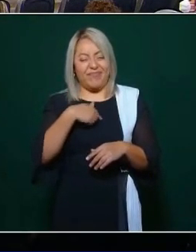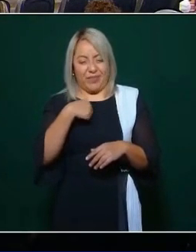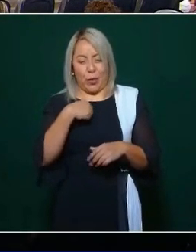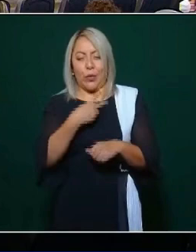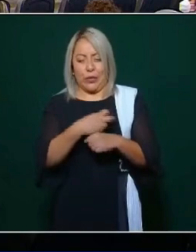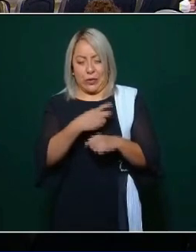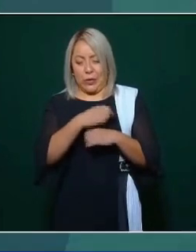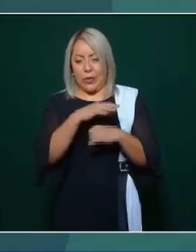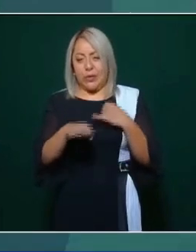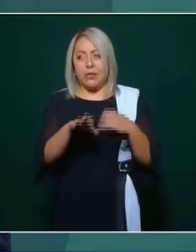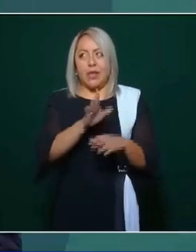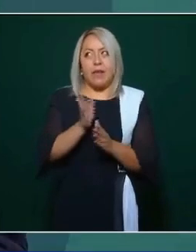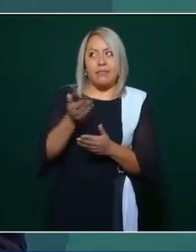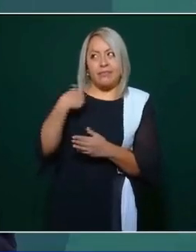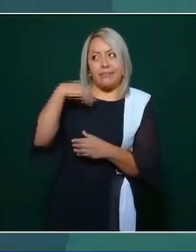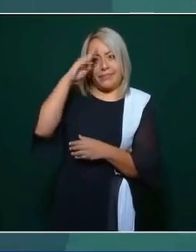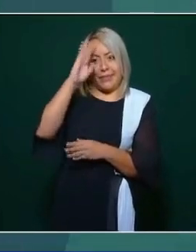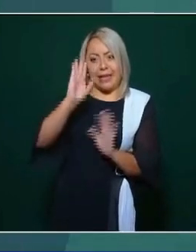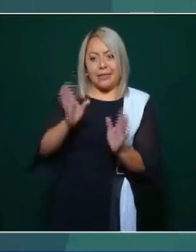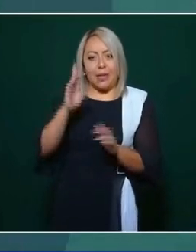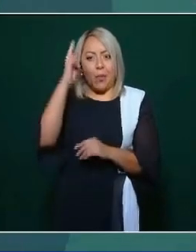pues 80 años